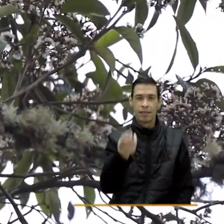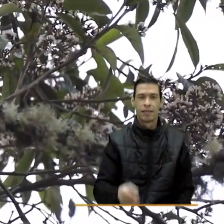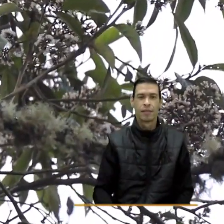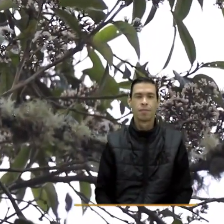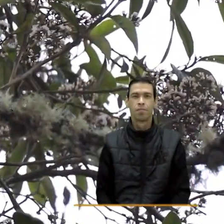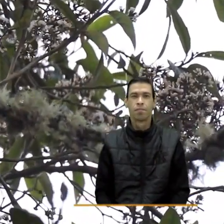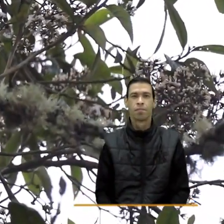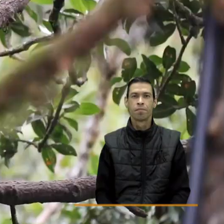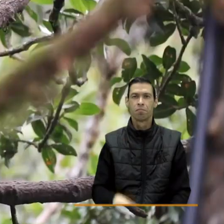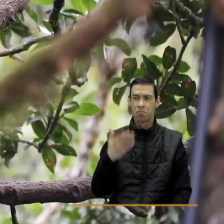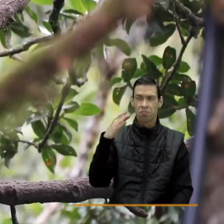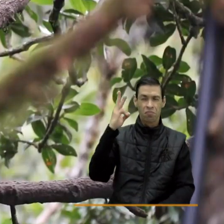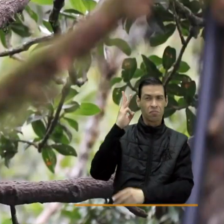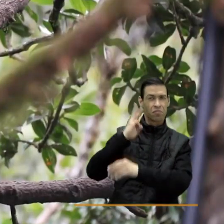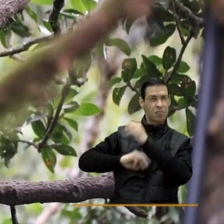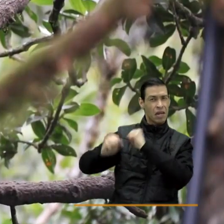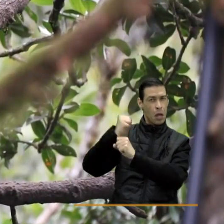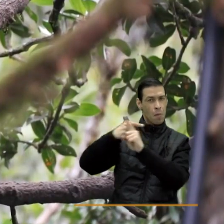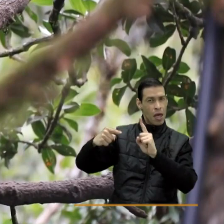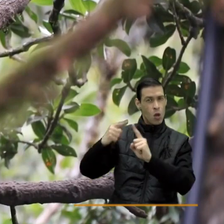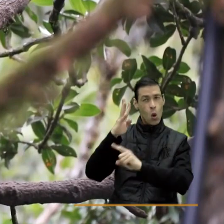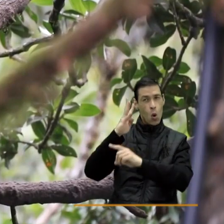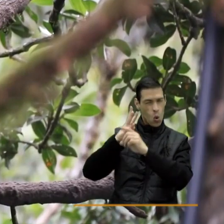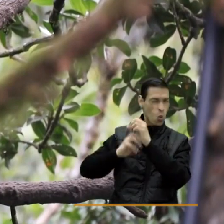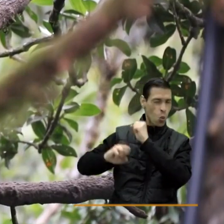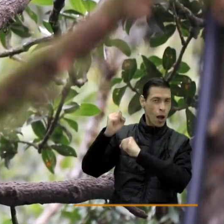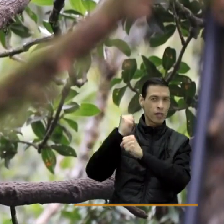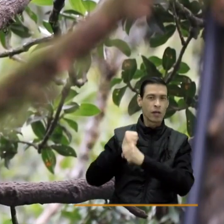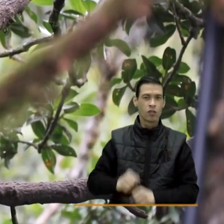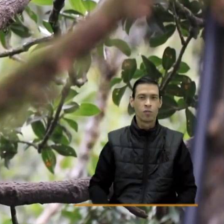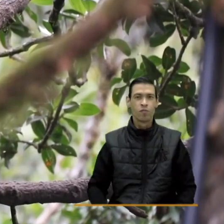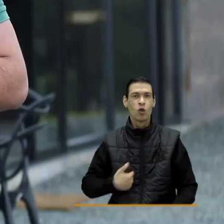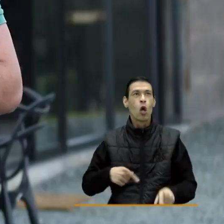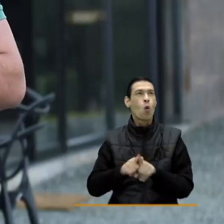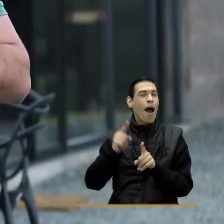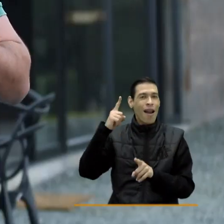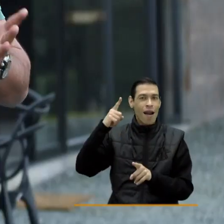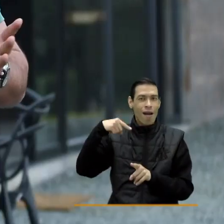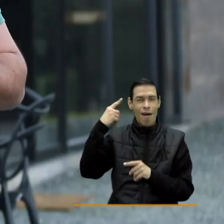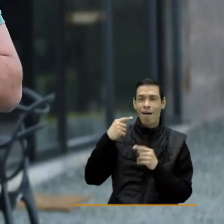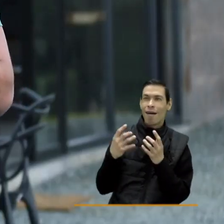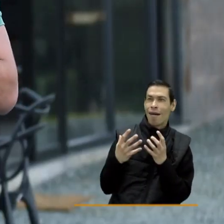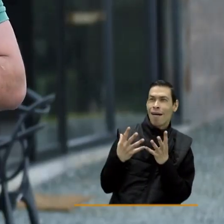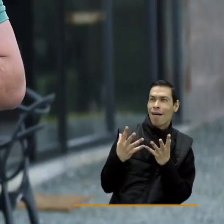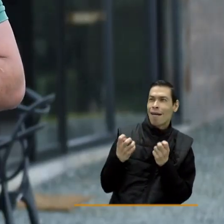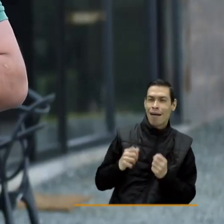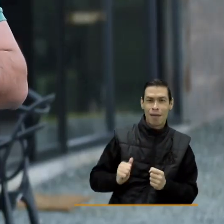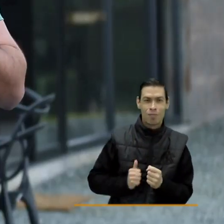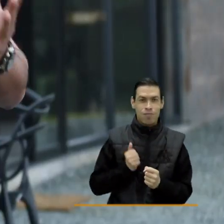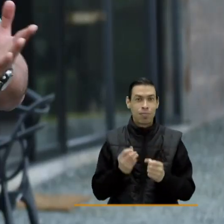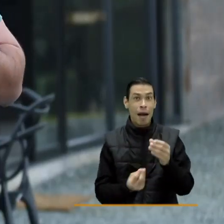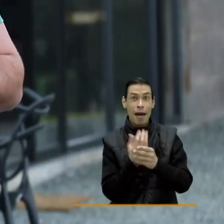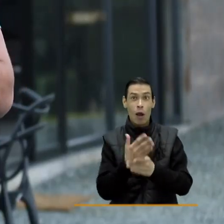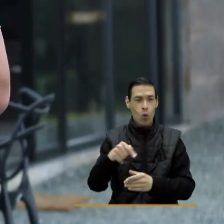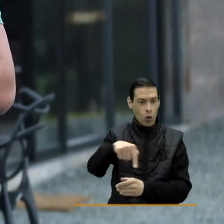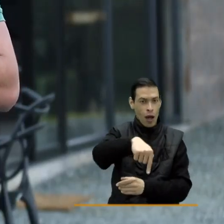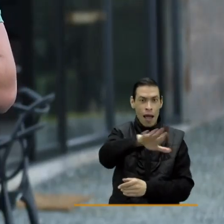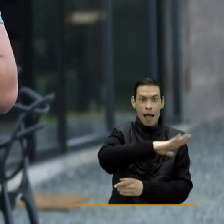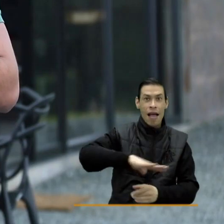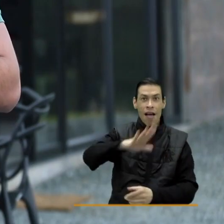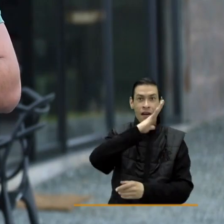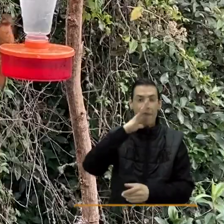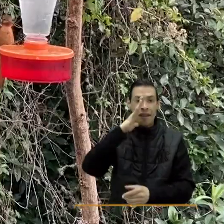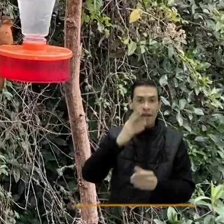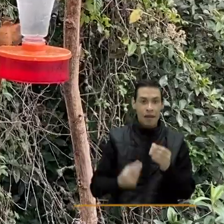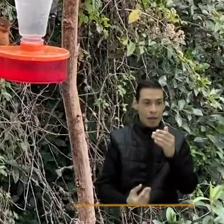Desde hace más o menos tres años y medio, cuatro años, llegué un loco como yo, queriendo diversificar un poco y aprovechando todos los recursos naturales que tiene